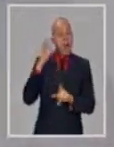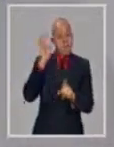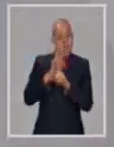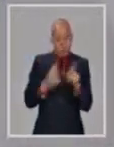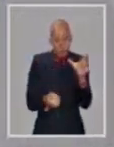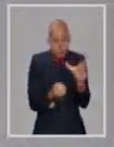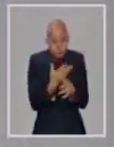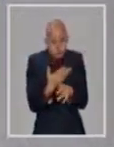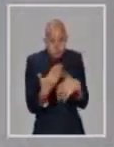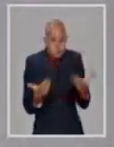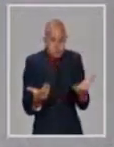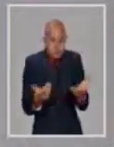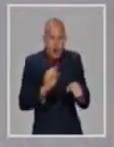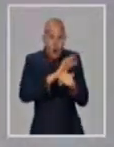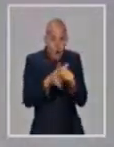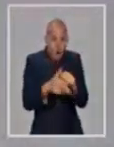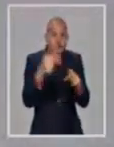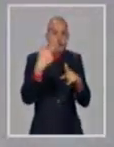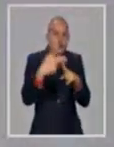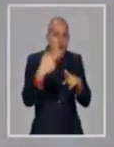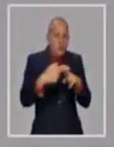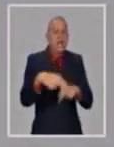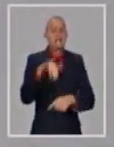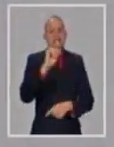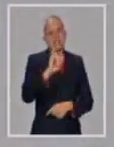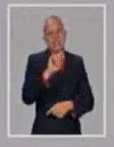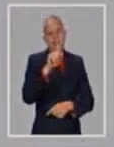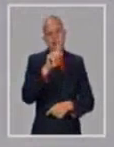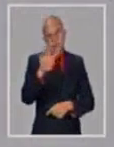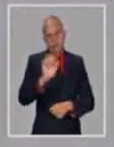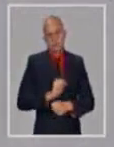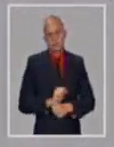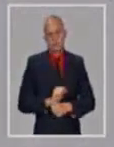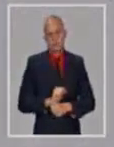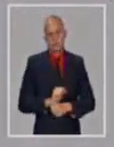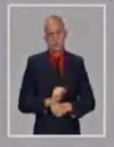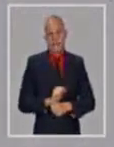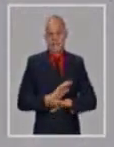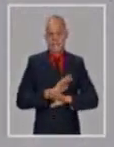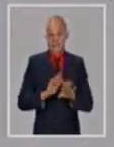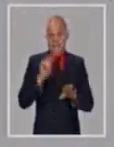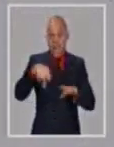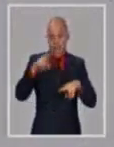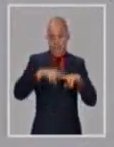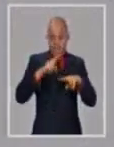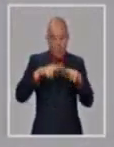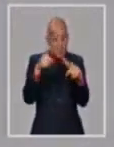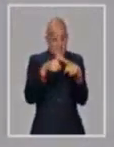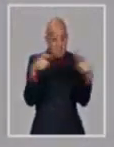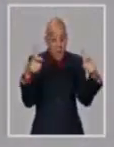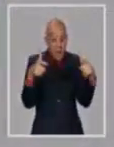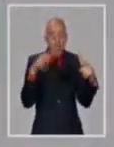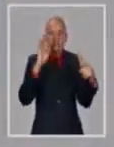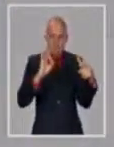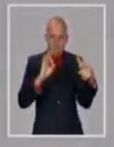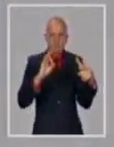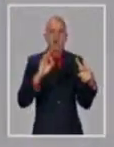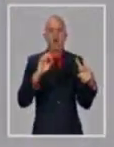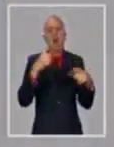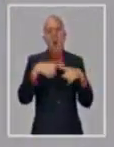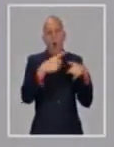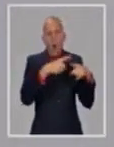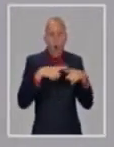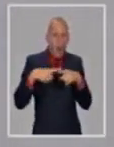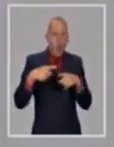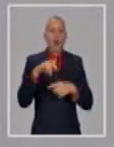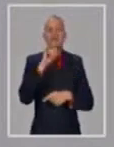y ya en este estudio, que es de muestras más recientes, se mantienen en todas las provincias. Este es el virus que ha estado circulando, la